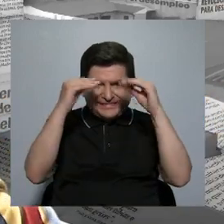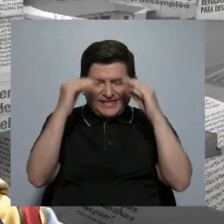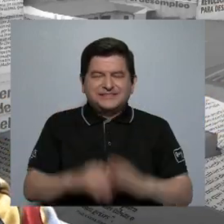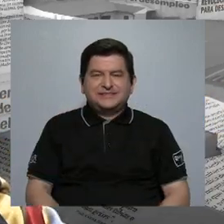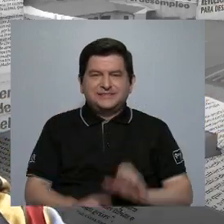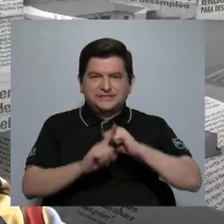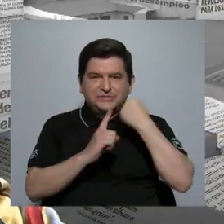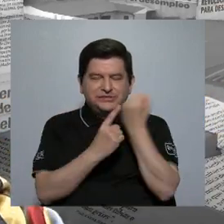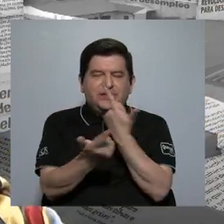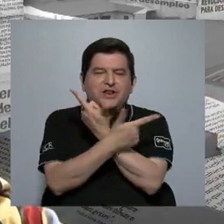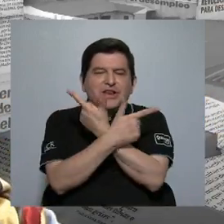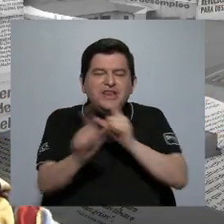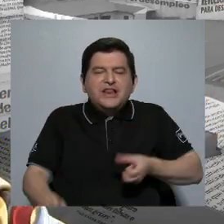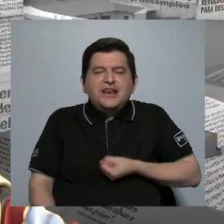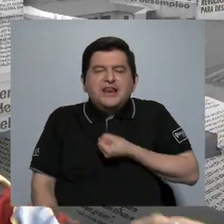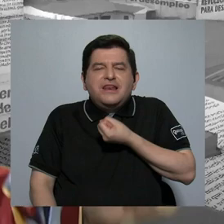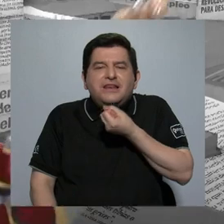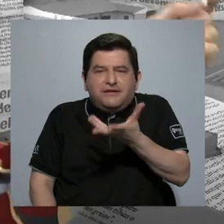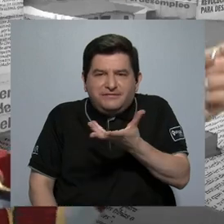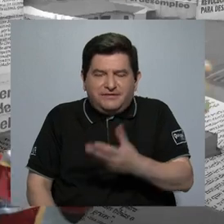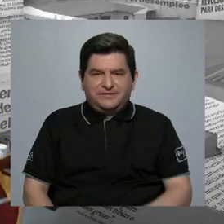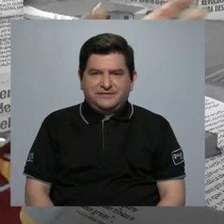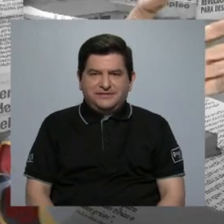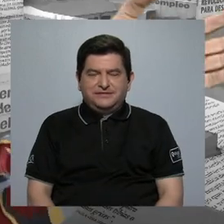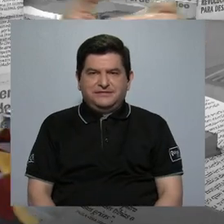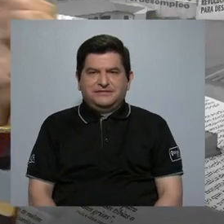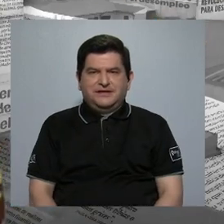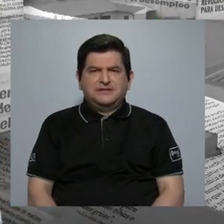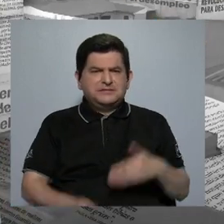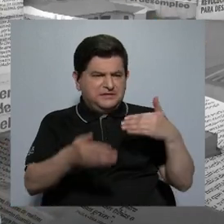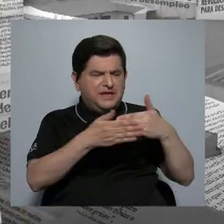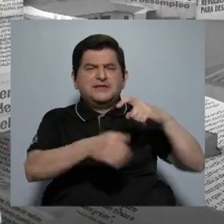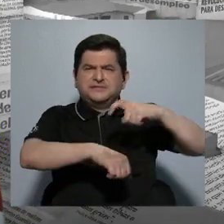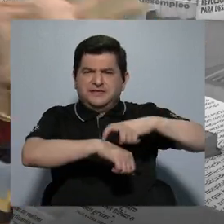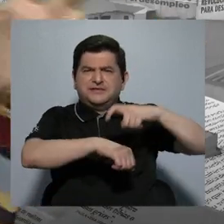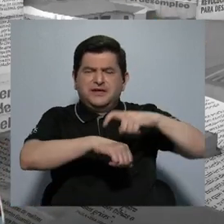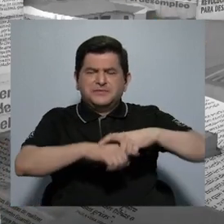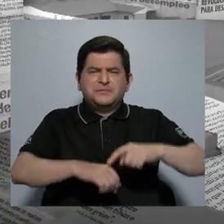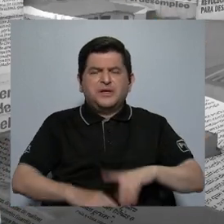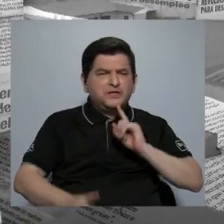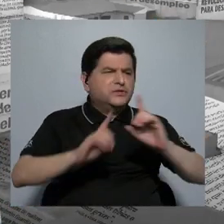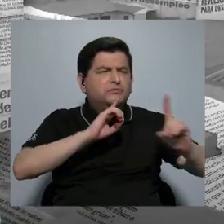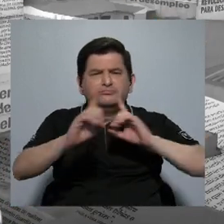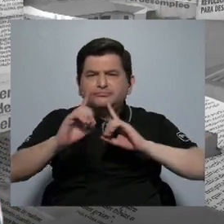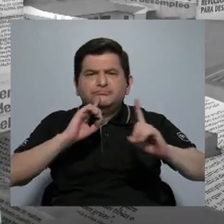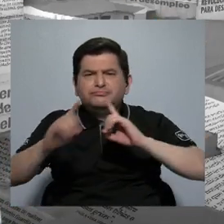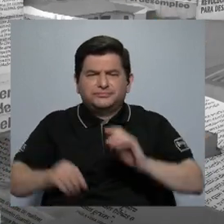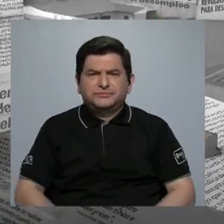informe del Estado de la Libertad de Expresión, que no hace mucho se divulgó,